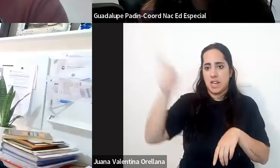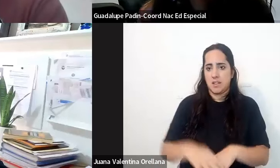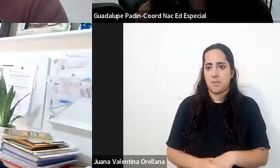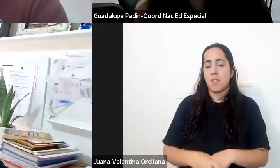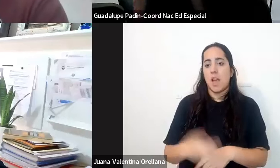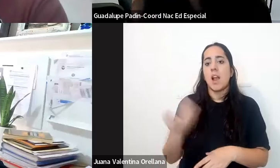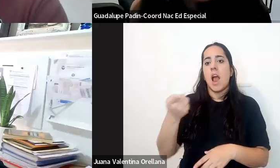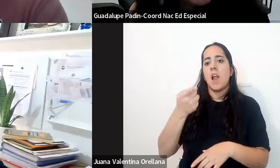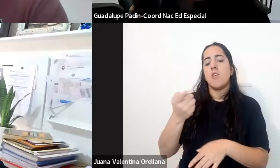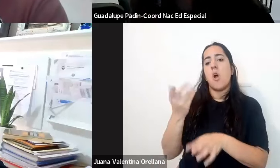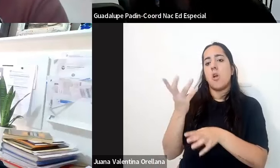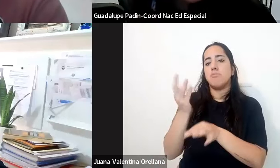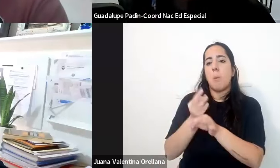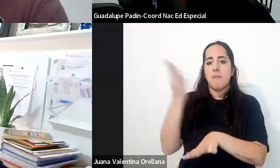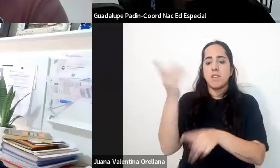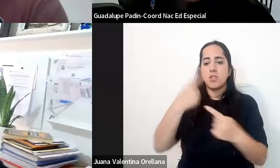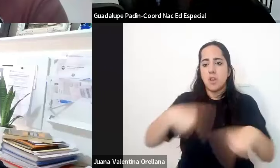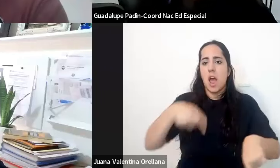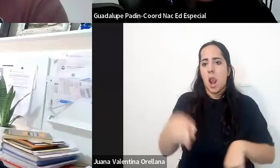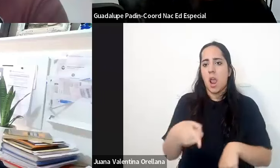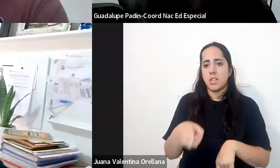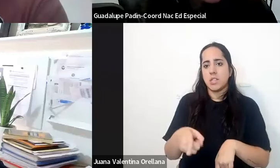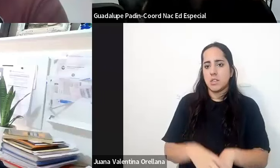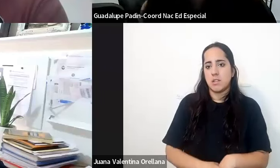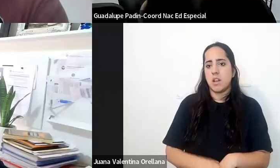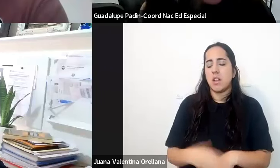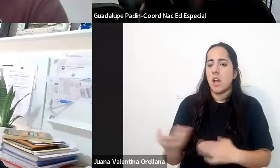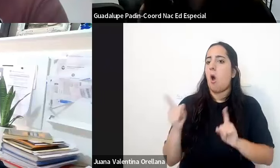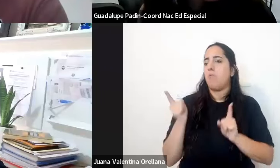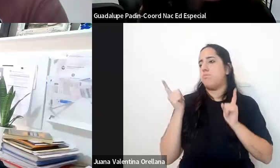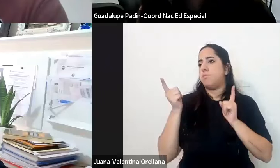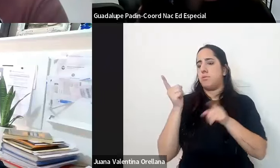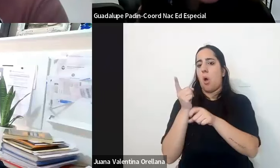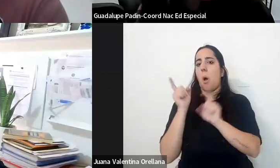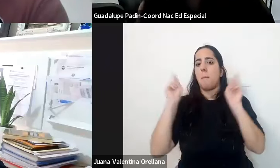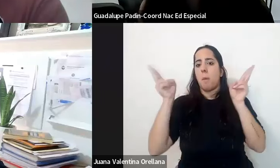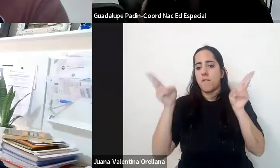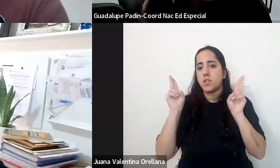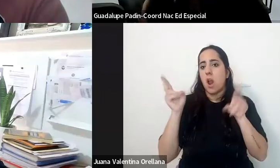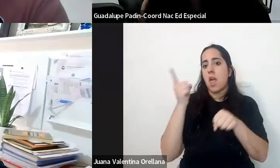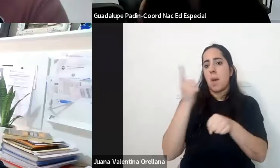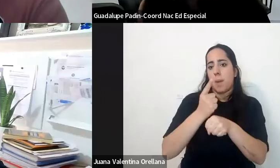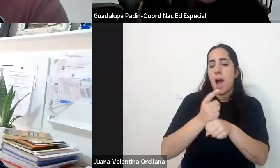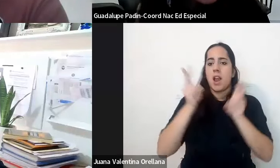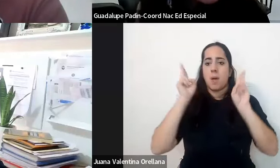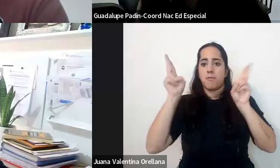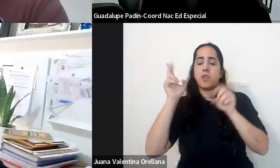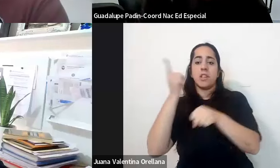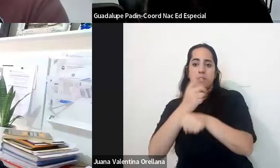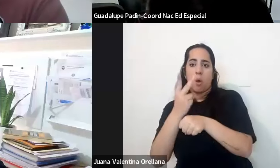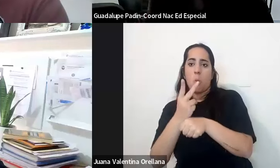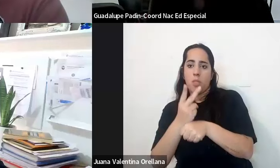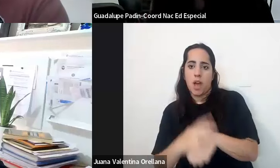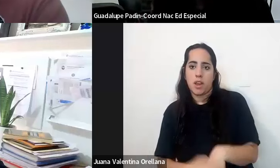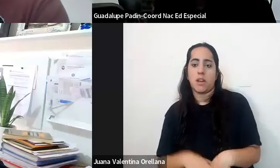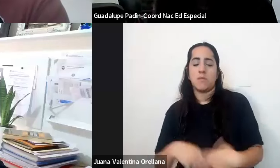los que se enfrentan los profesores de superior los que se enfrentan los profesores de secundaria y en gran parte aunque históricamente estuvo